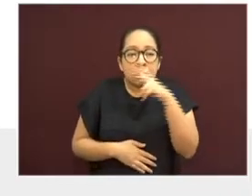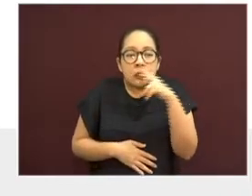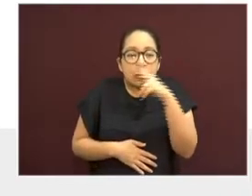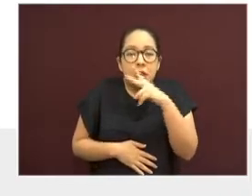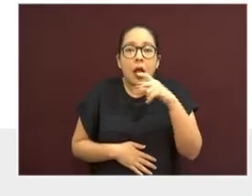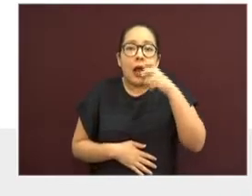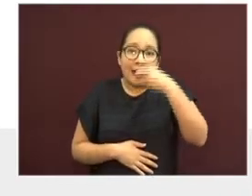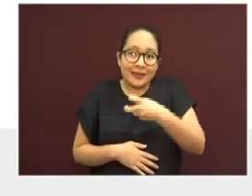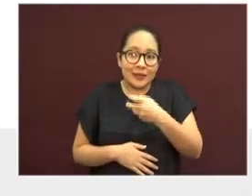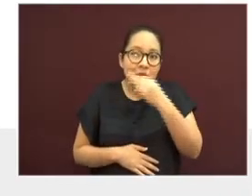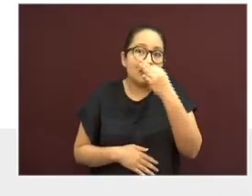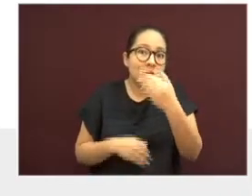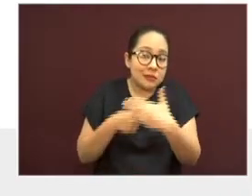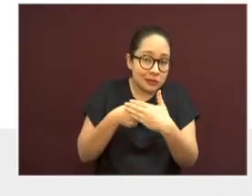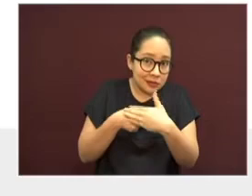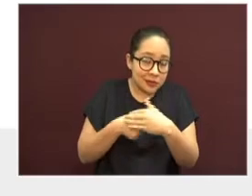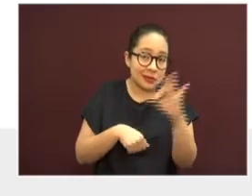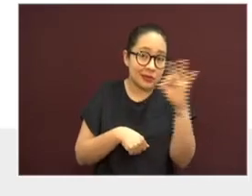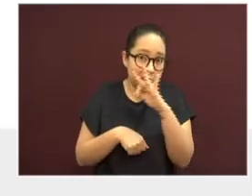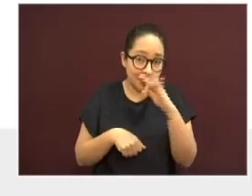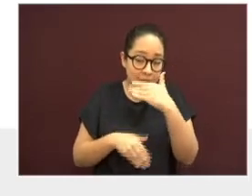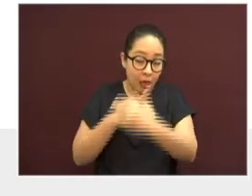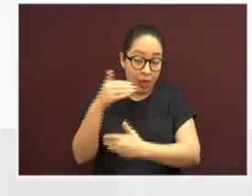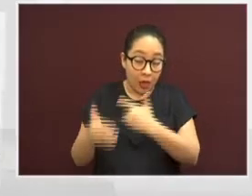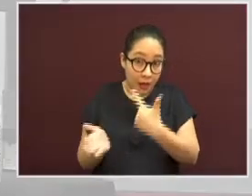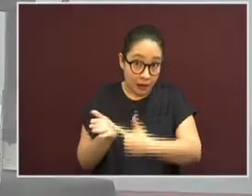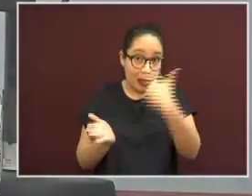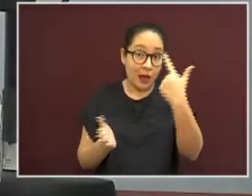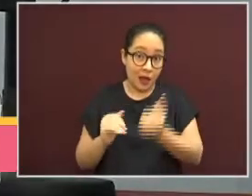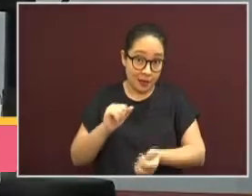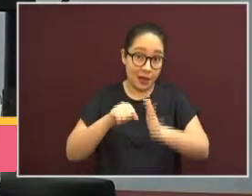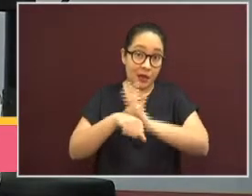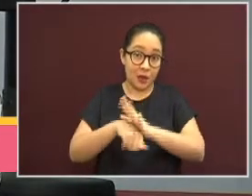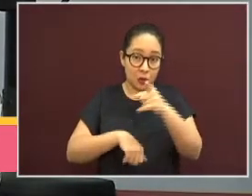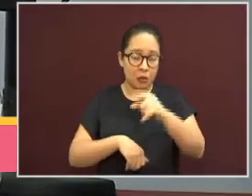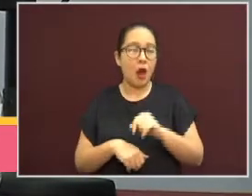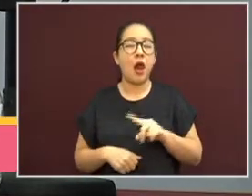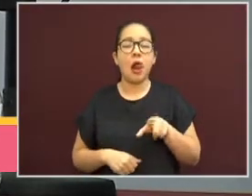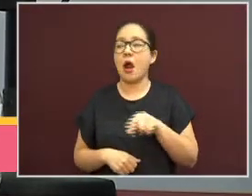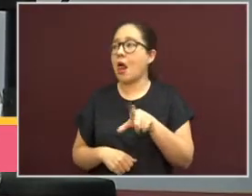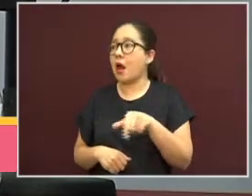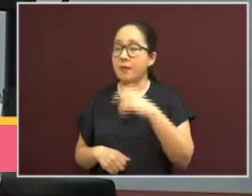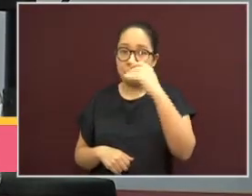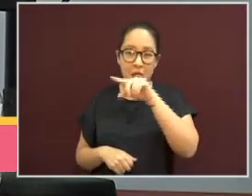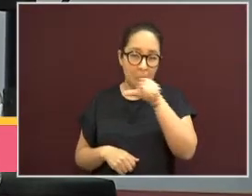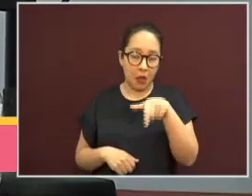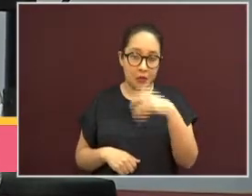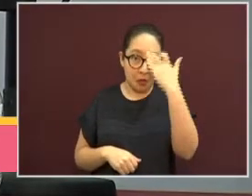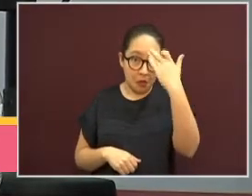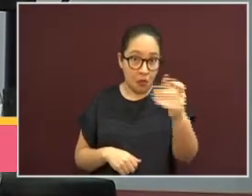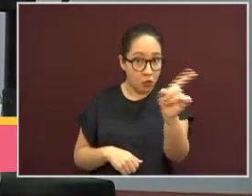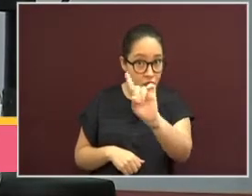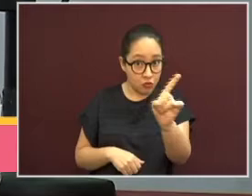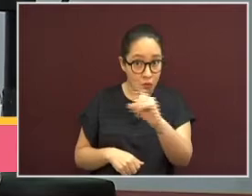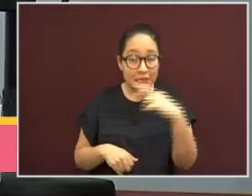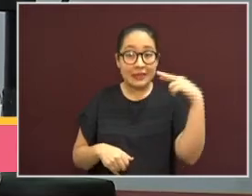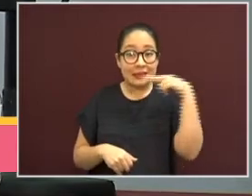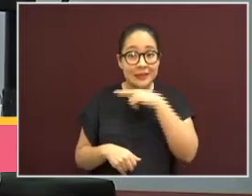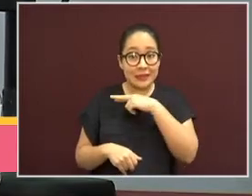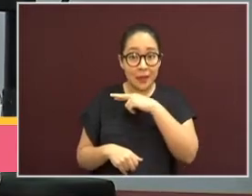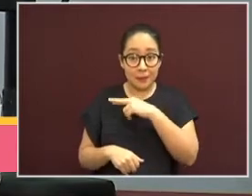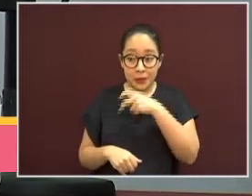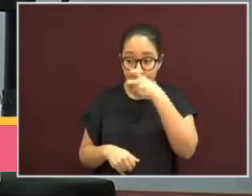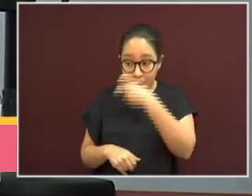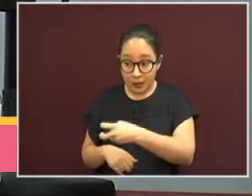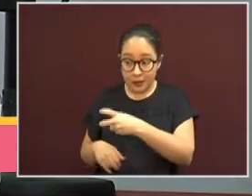indican que la enfermedad se puede complicar. No espere de la oportunidad a su diagnóstico y tratamiento depende su